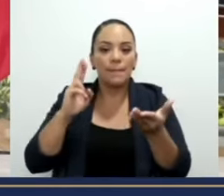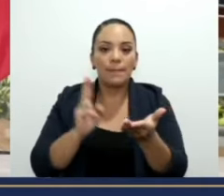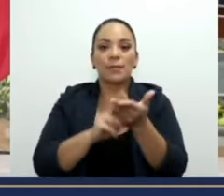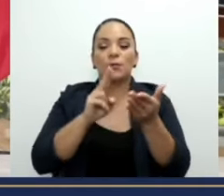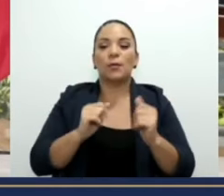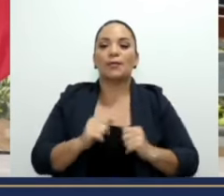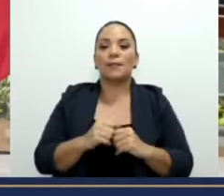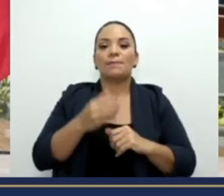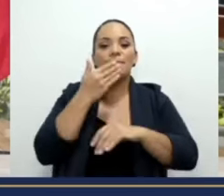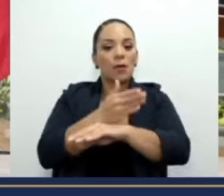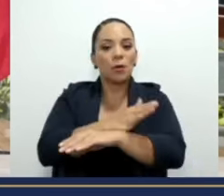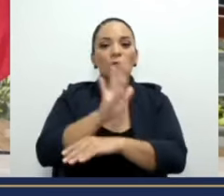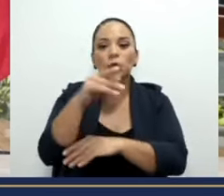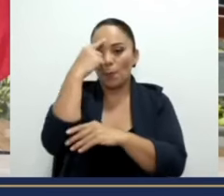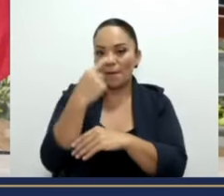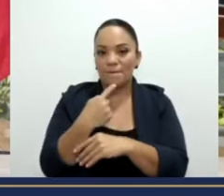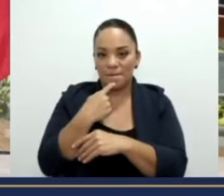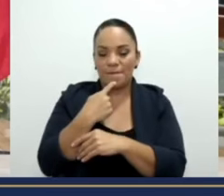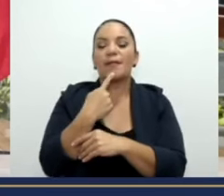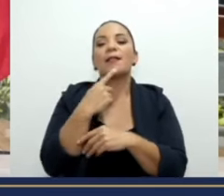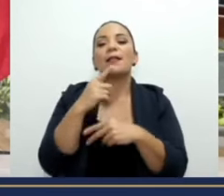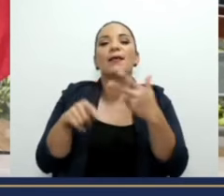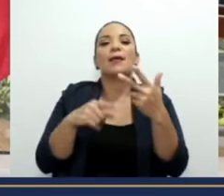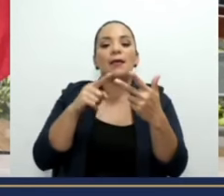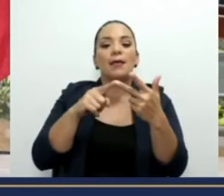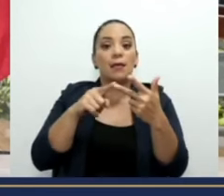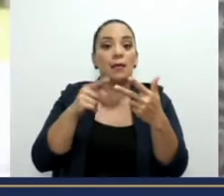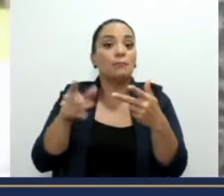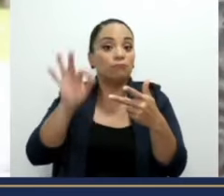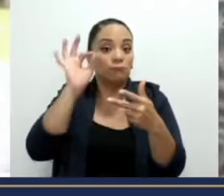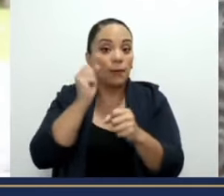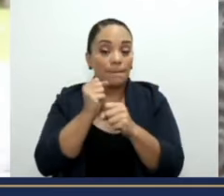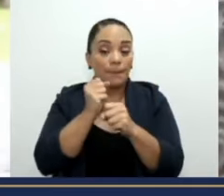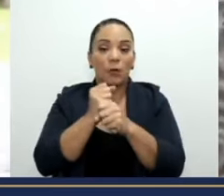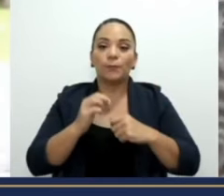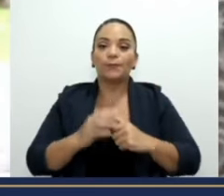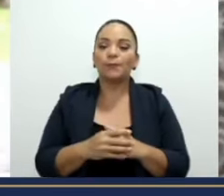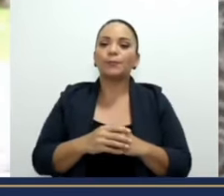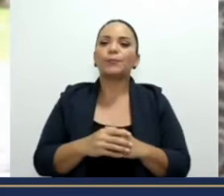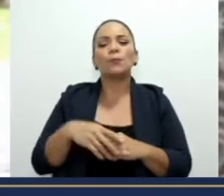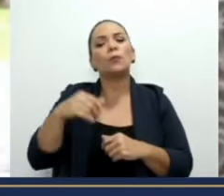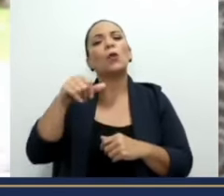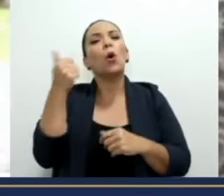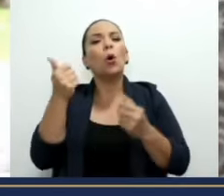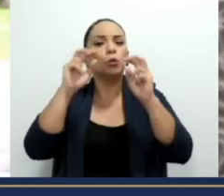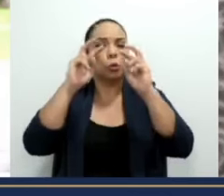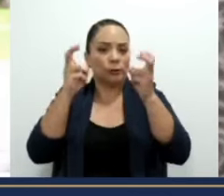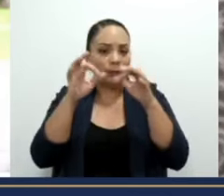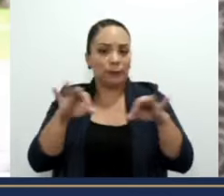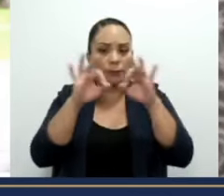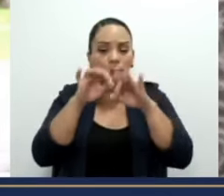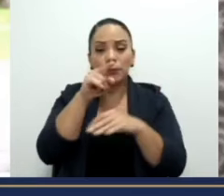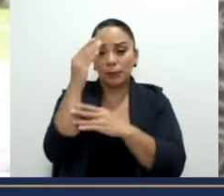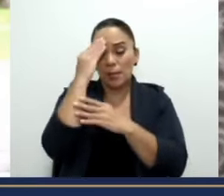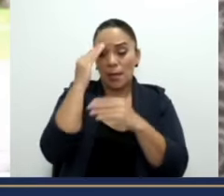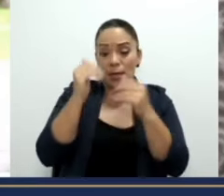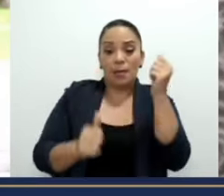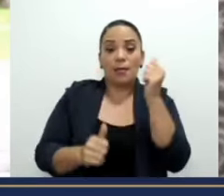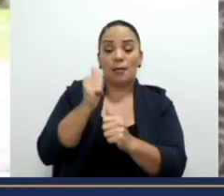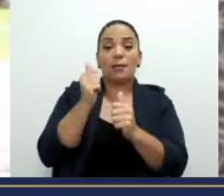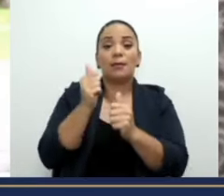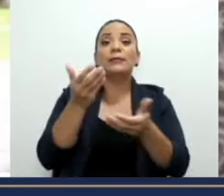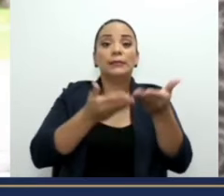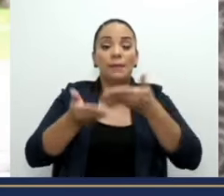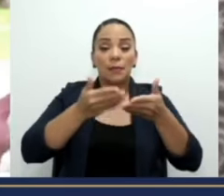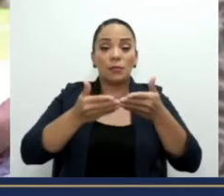para mejorar su perfil o para encontrar oportunidades de empleo. Otro aspecto muy importante es que, como ustedes saben, la mayoría de los servicios de